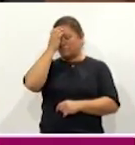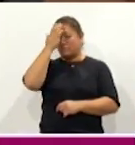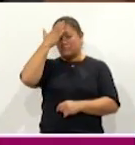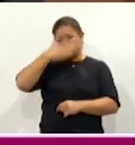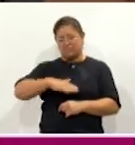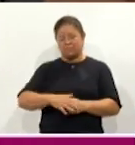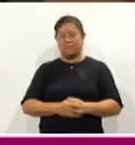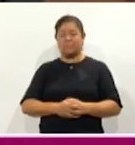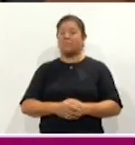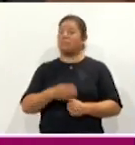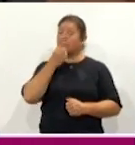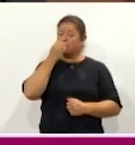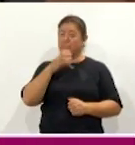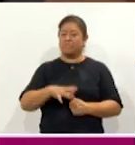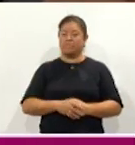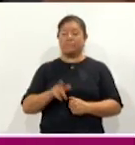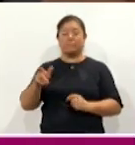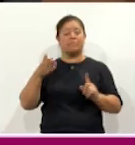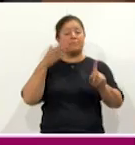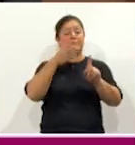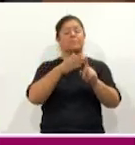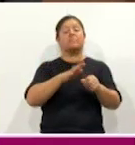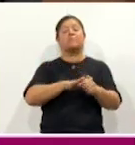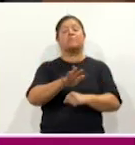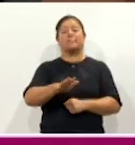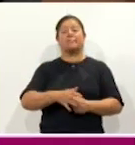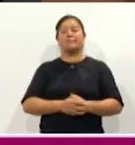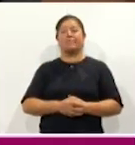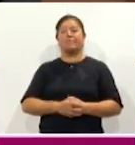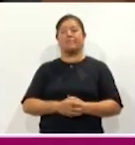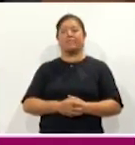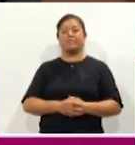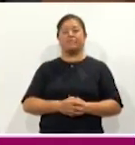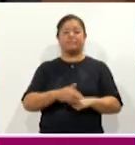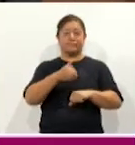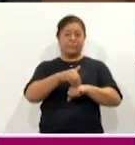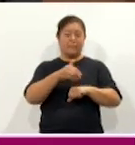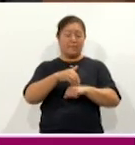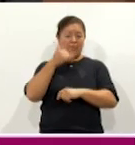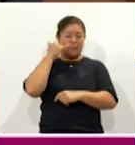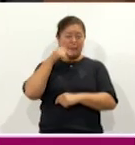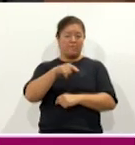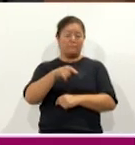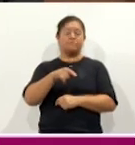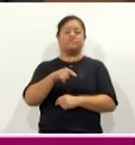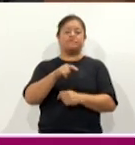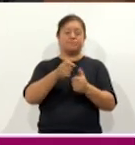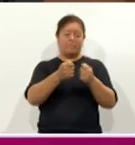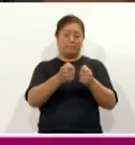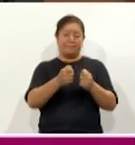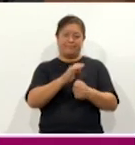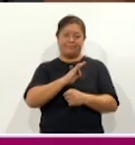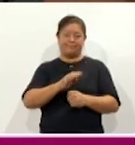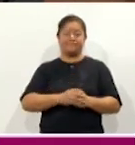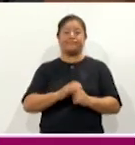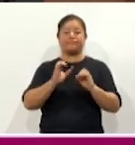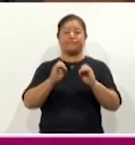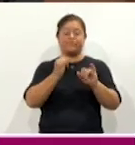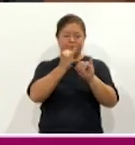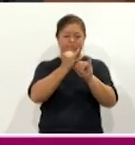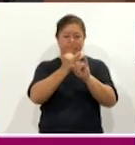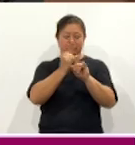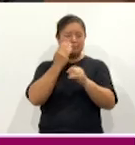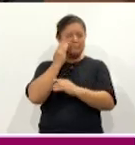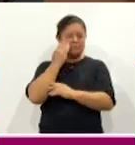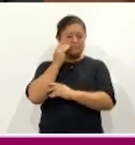Estupendo. Y a dónde se pueden dirigir, a qué dirección se dirigen, qué números de teléfonos pueden marcar o a lo mejor una página en internet